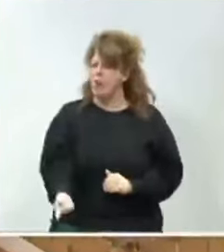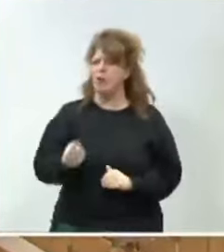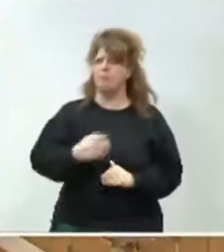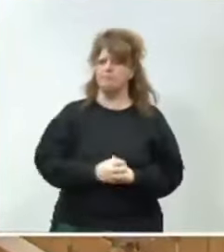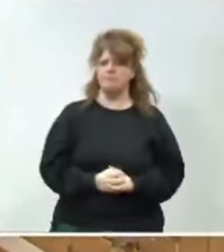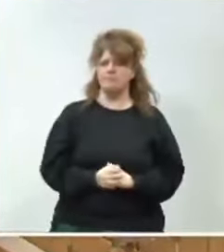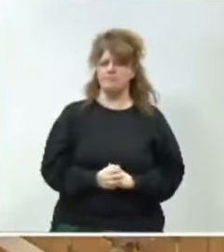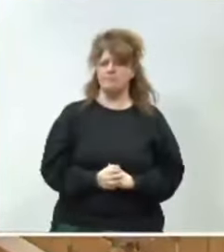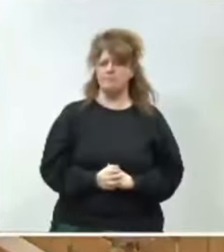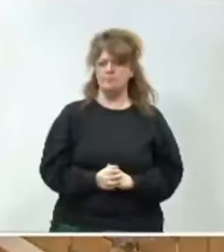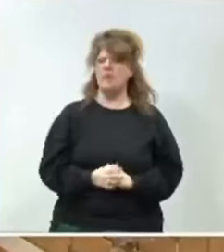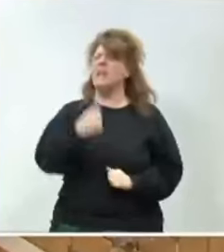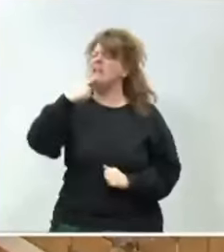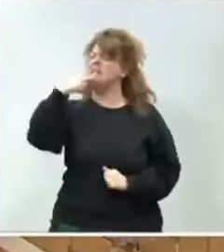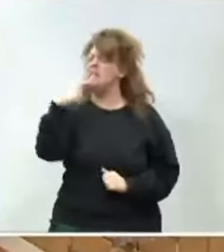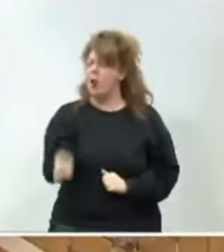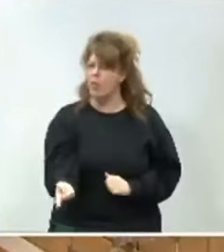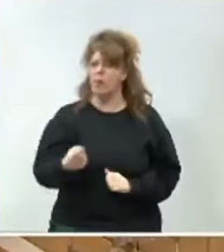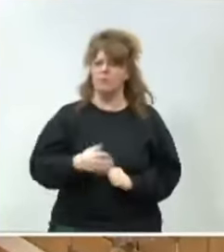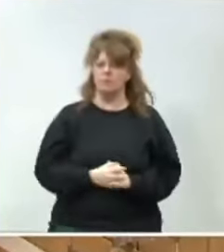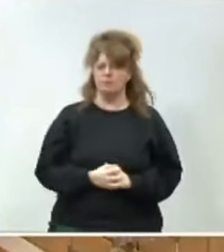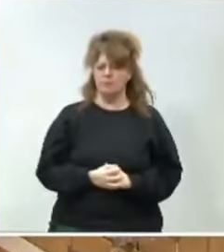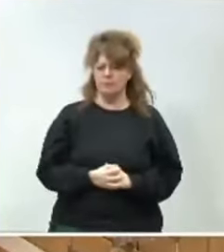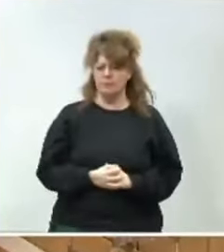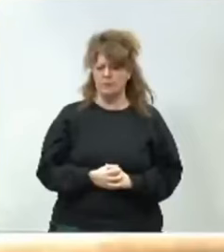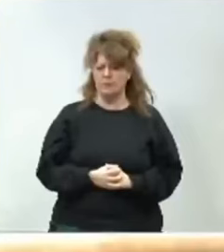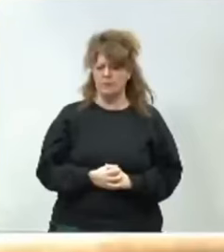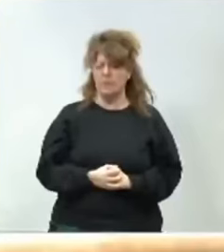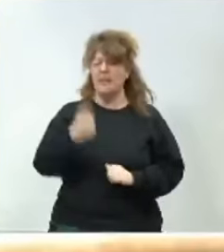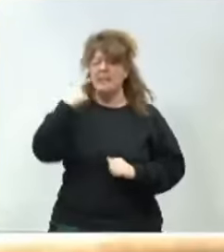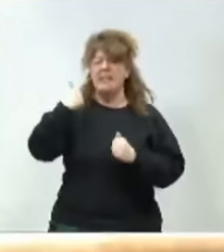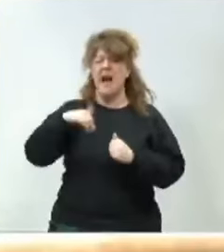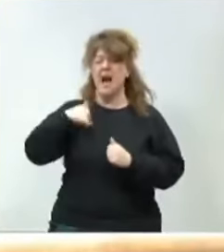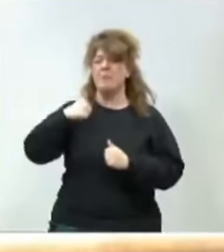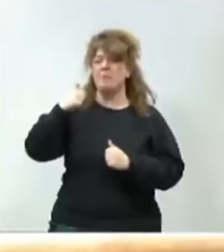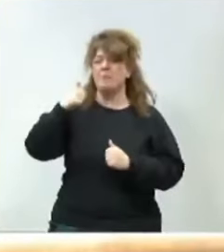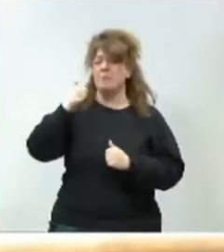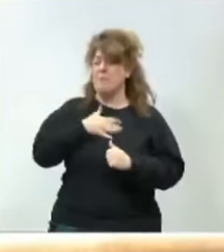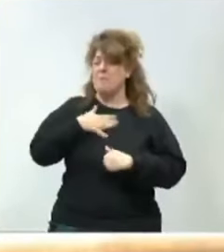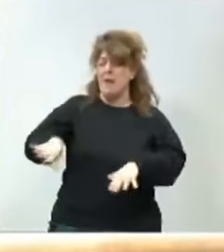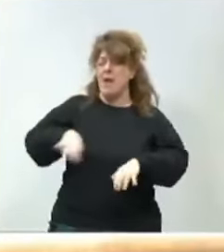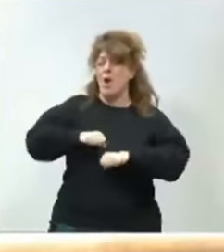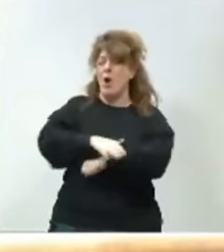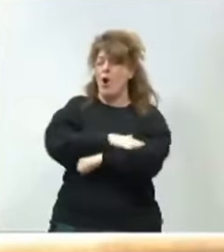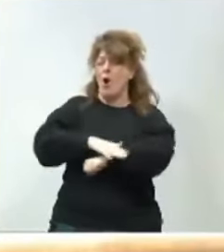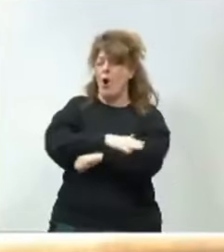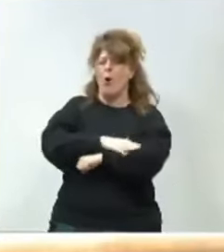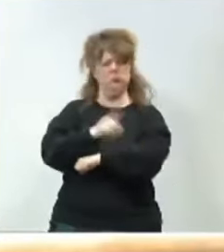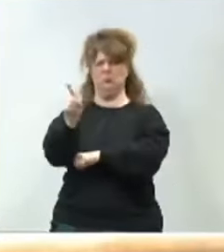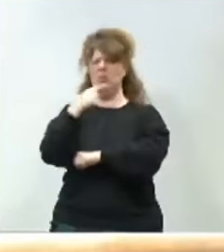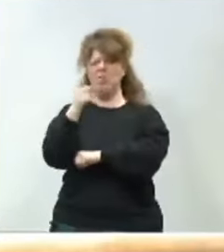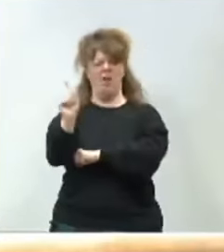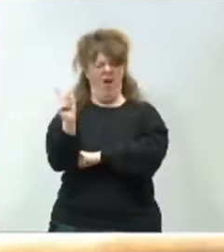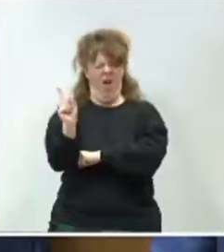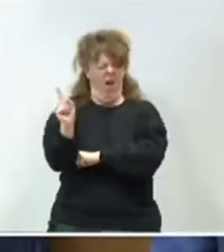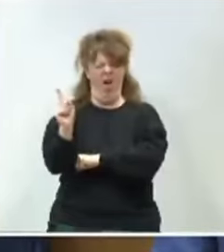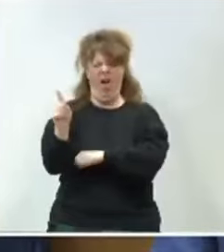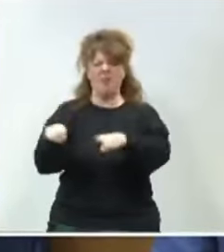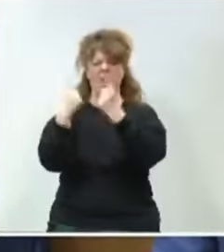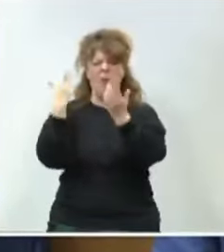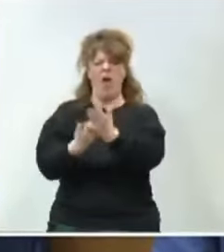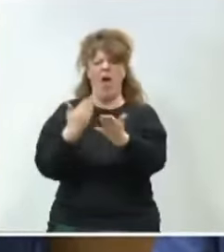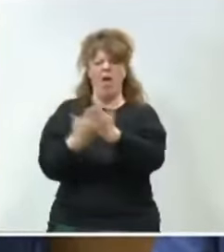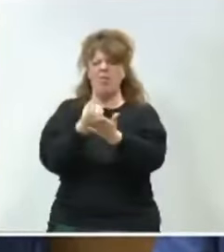hemos bajado durante nuestro mandato, usted dice que no, porque a ustedes les da igual los datos,